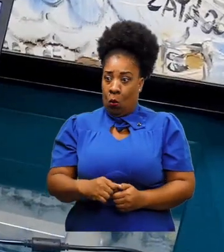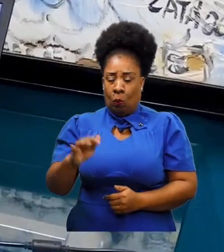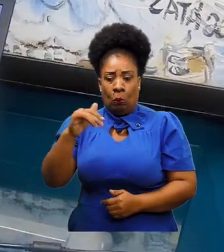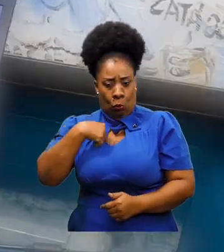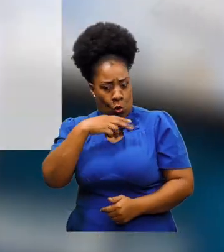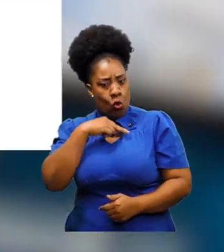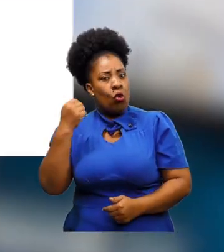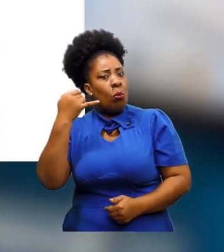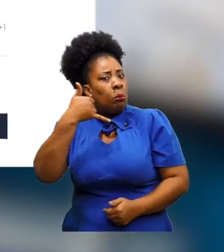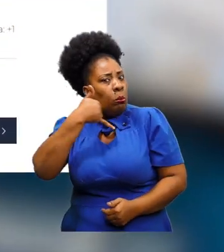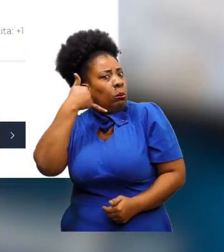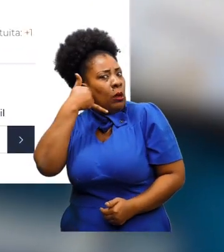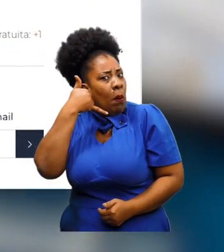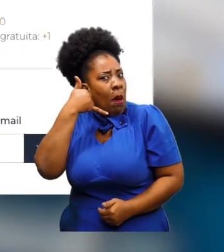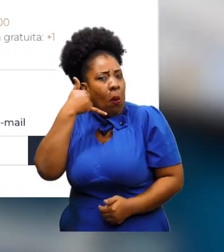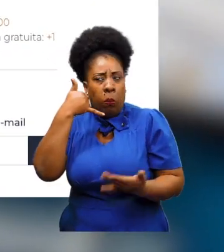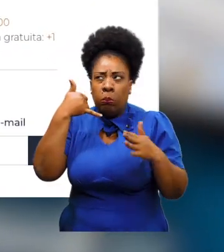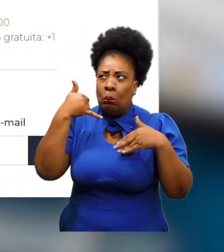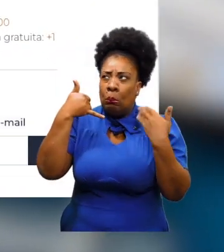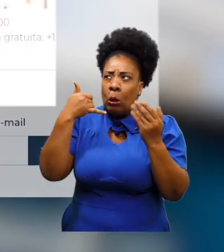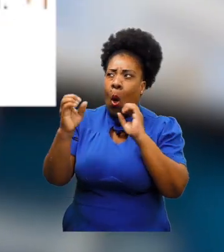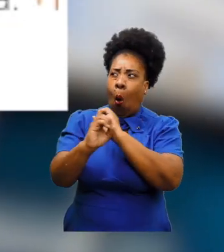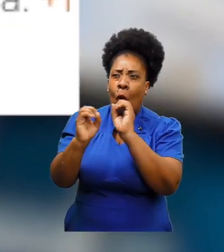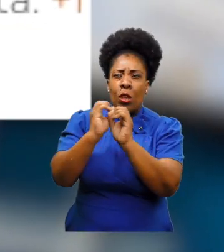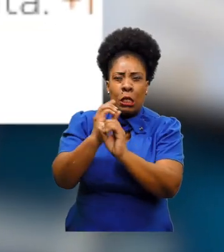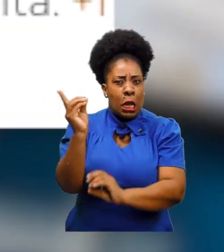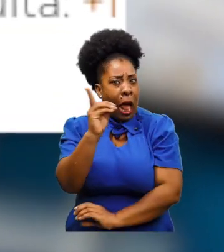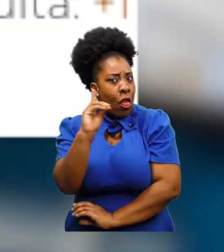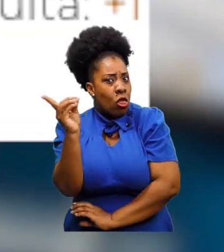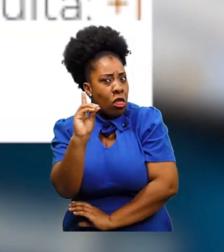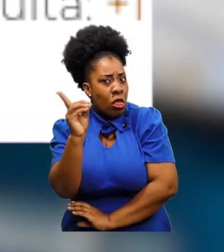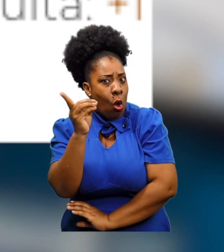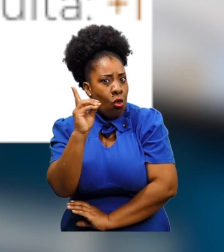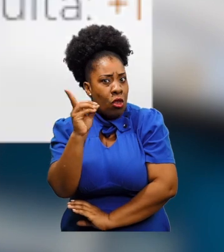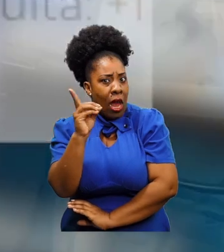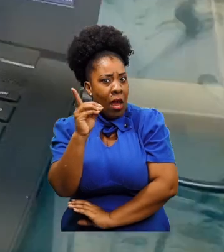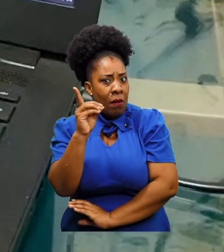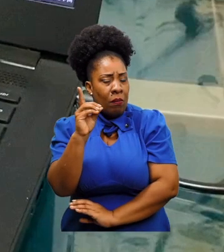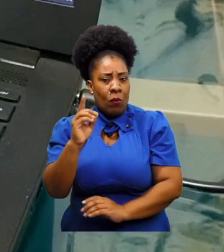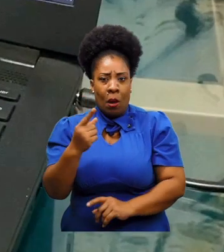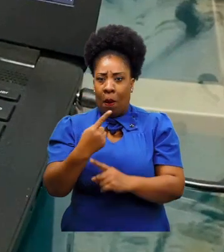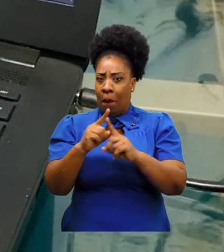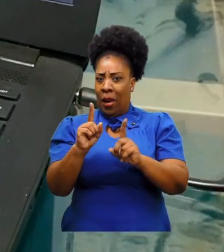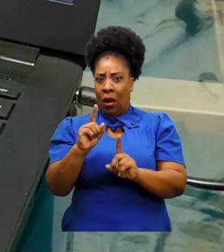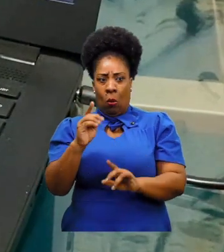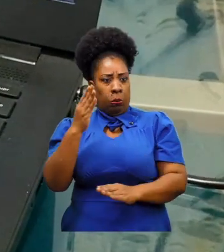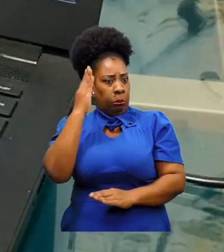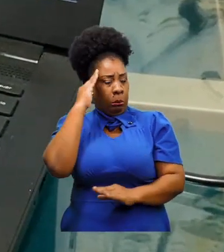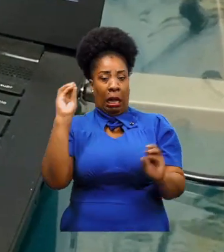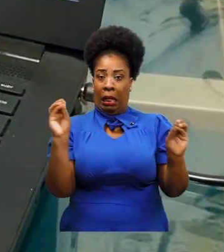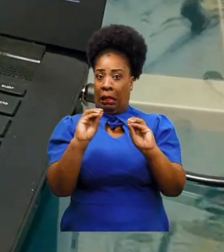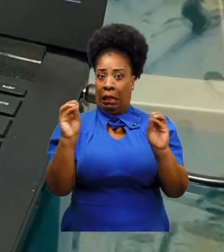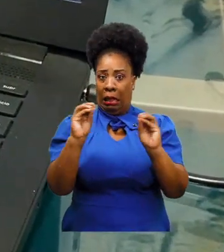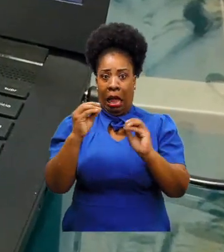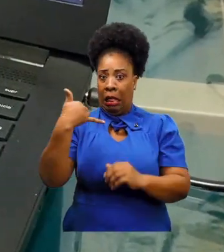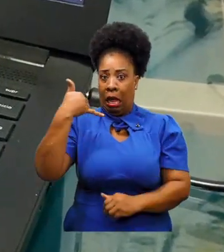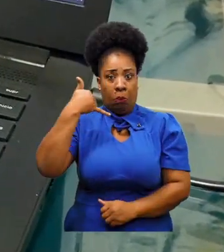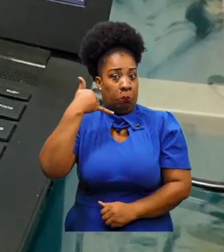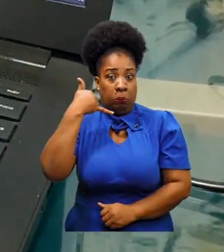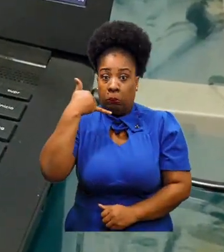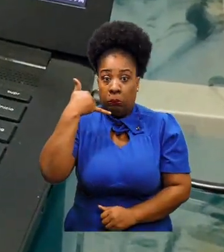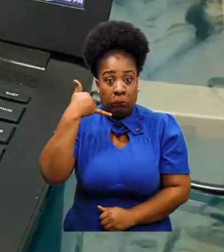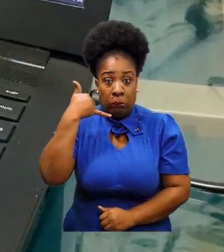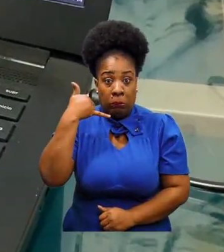programa llamó a las oficinas de First Quantum para corroborar la dirección de sus oficinas en Canadá. Sin embargo, no tuvimos respuesta.